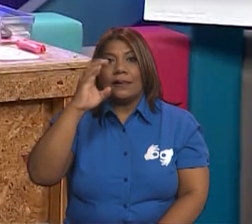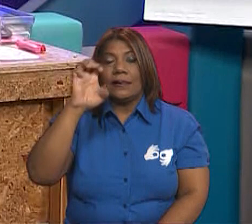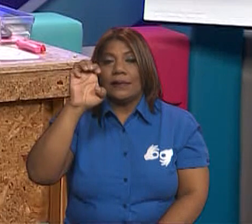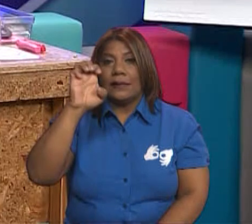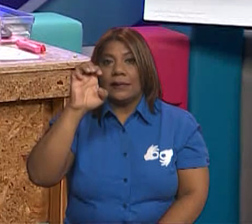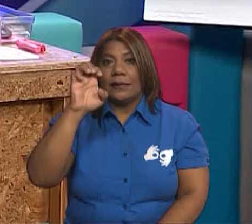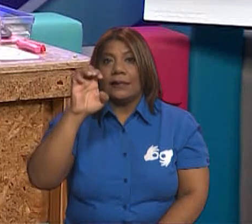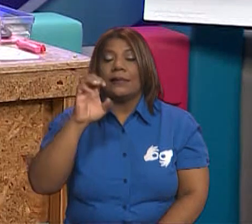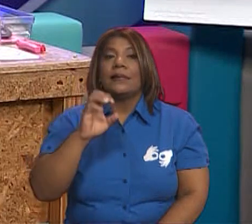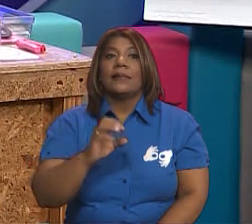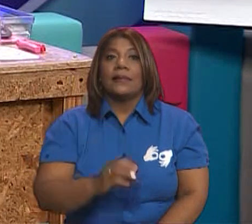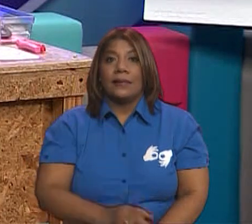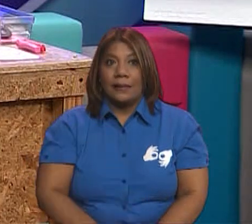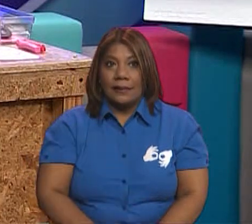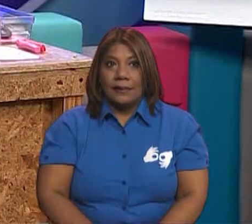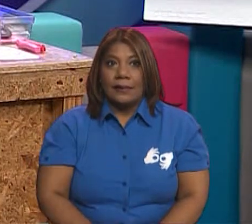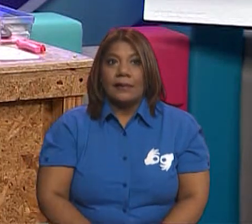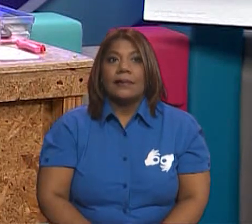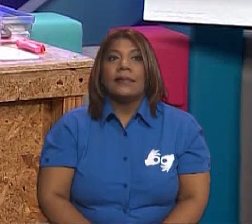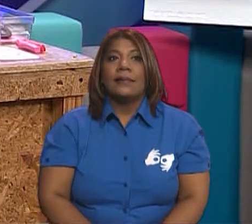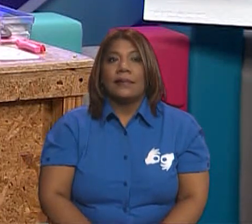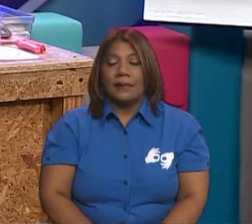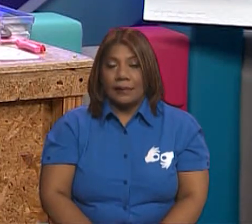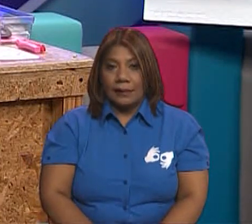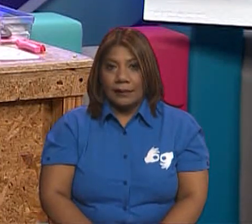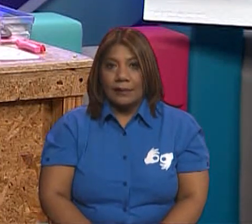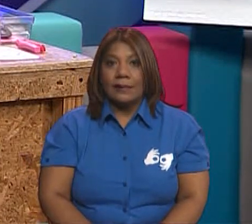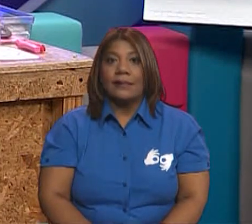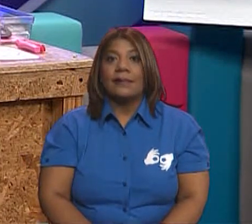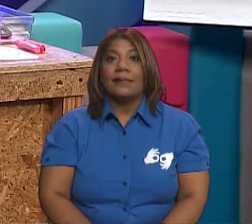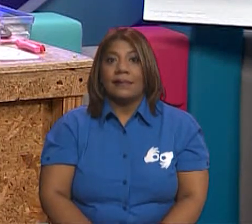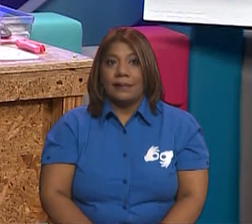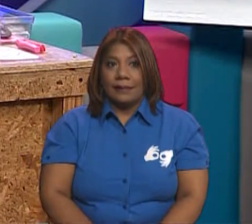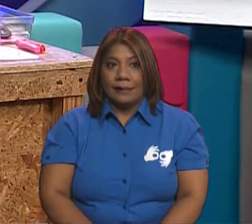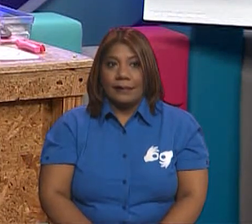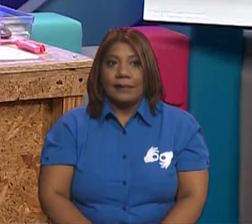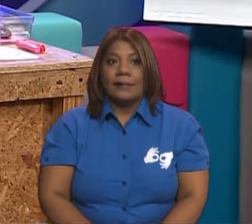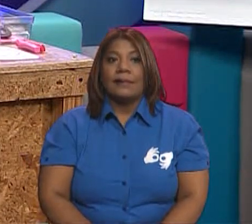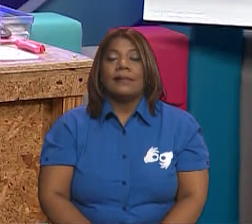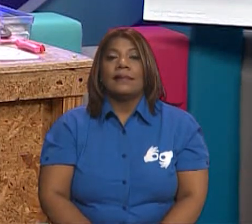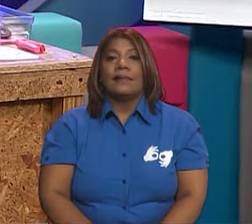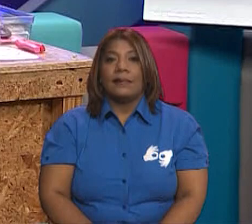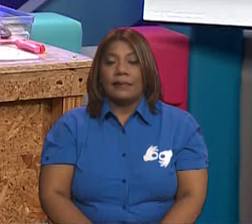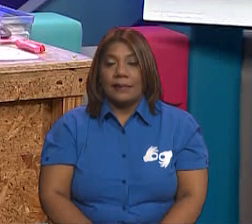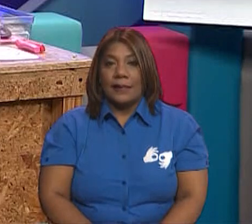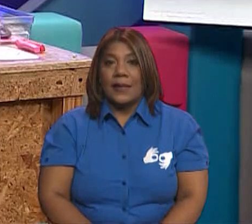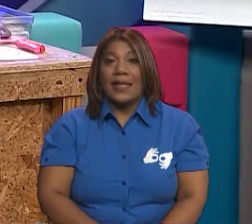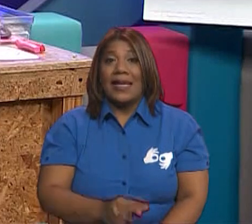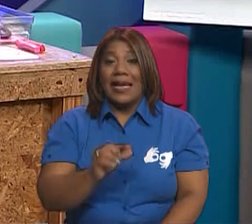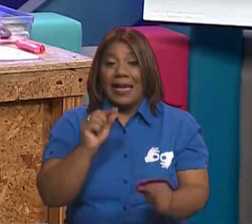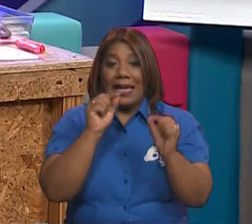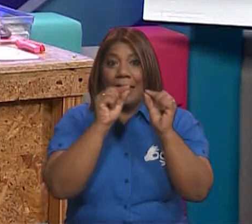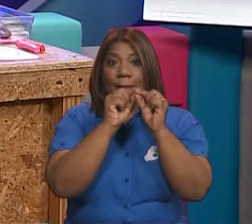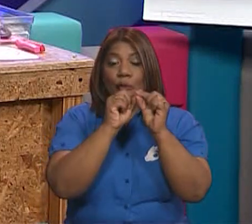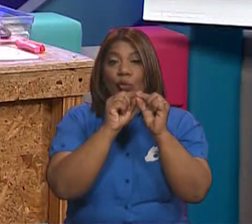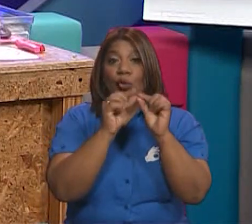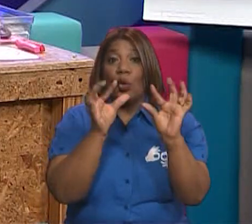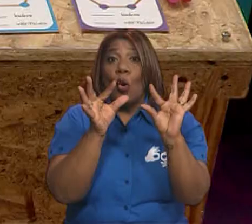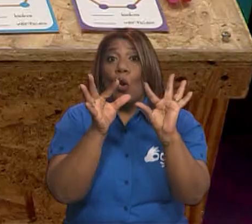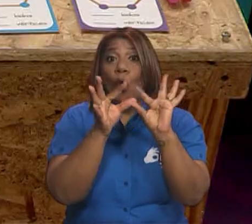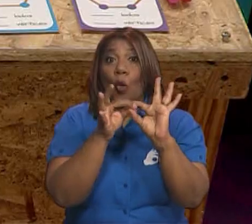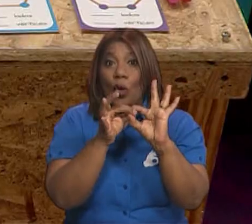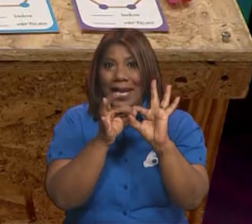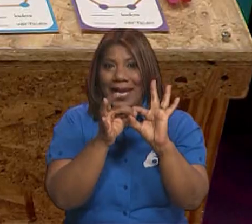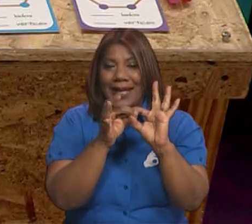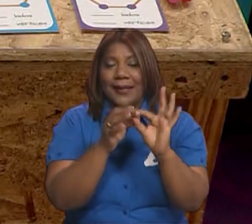unen sus lados. Entonces podemos decir que el rectángulo es un polígono. Muy bien, veamos el siguiente